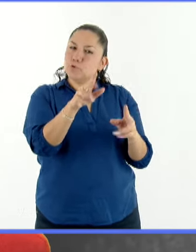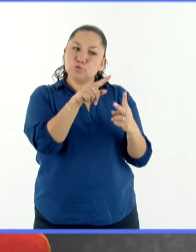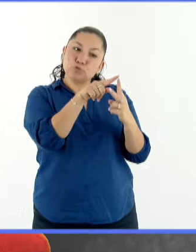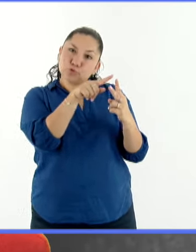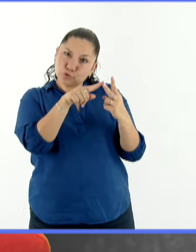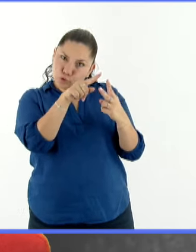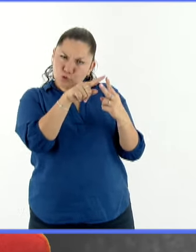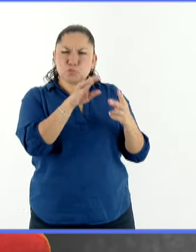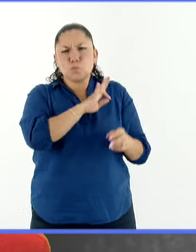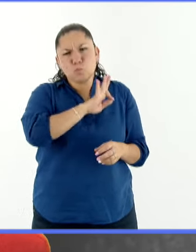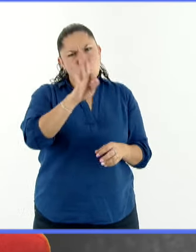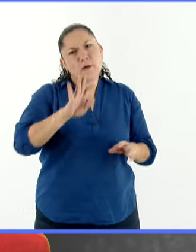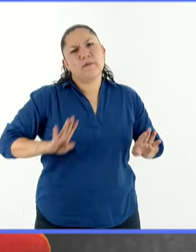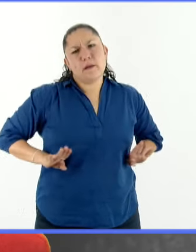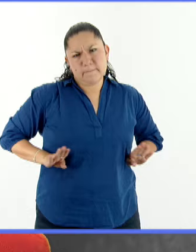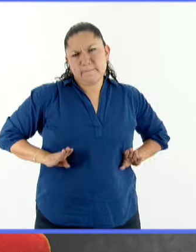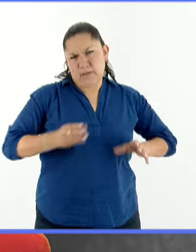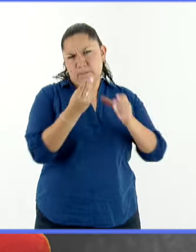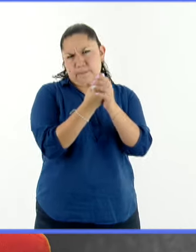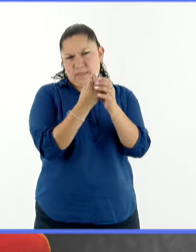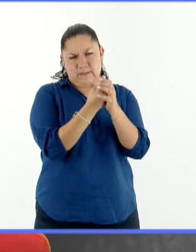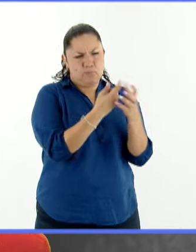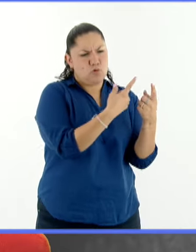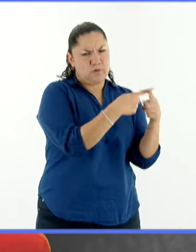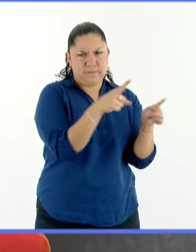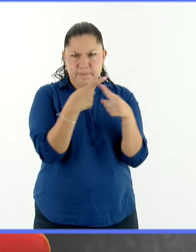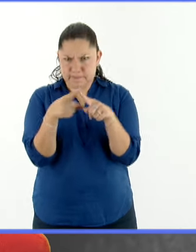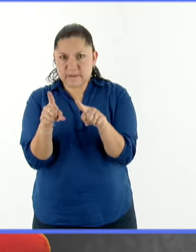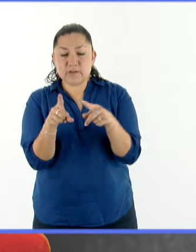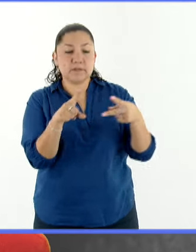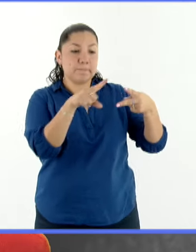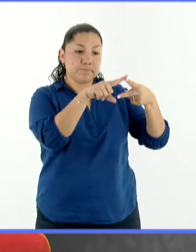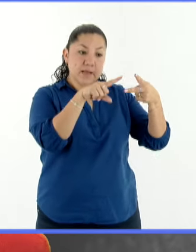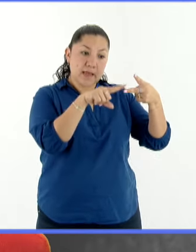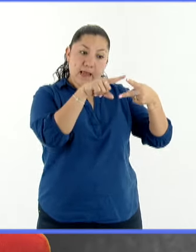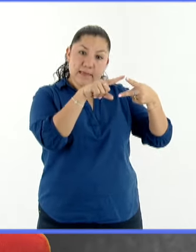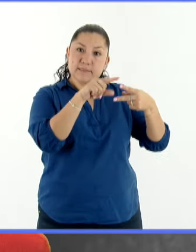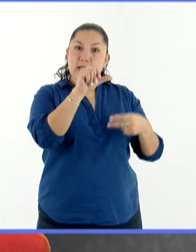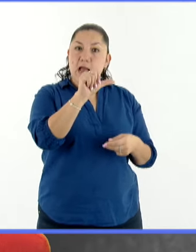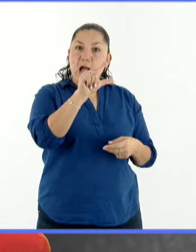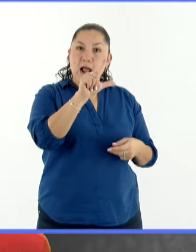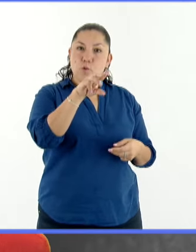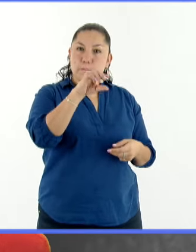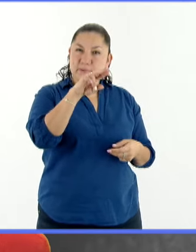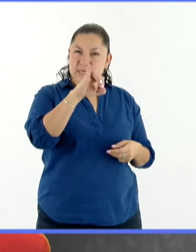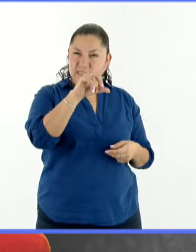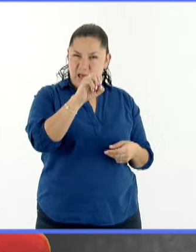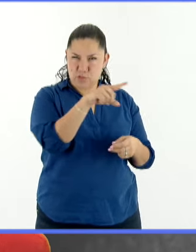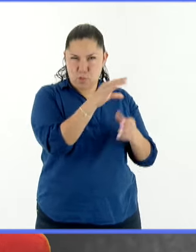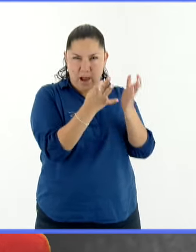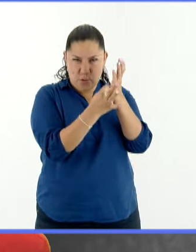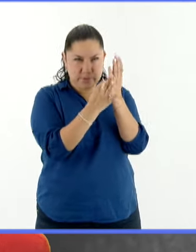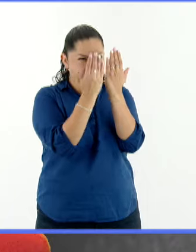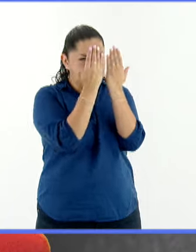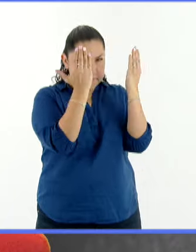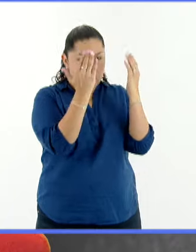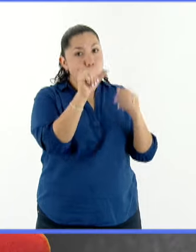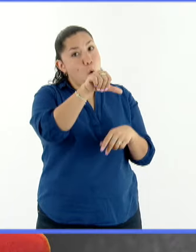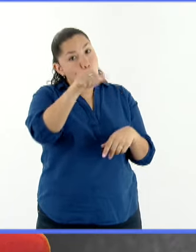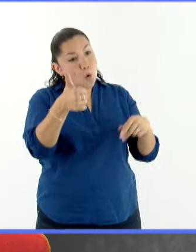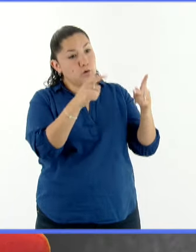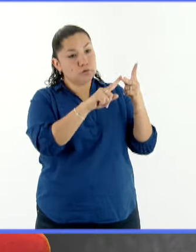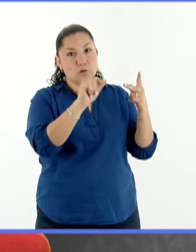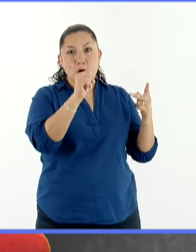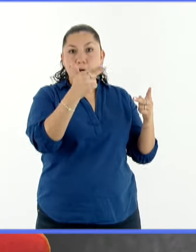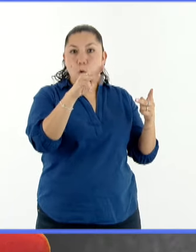puede conseguir o los que se hacen. Normalmente algunos son aluminizados y otros son más bien como ahumados, porque en realidad es una